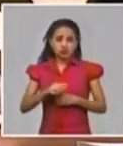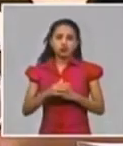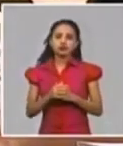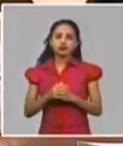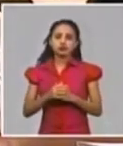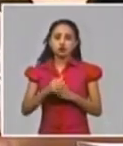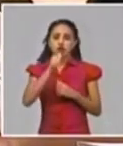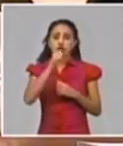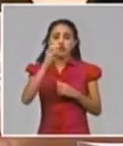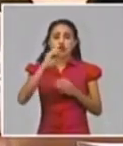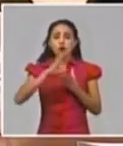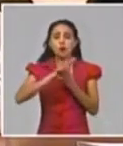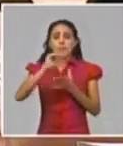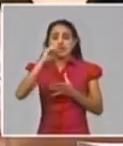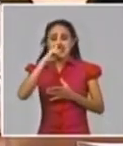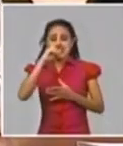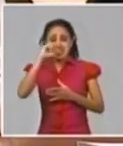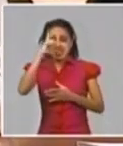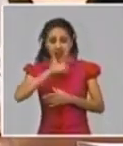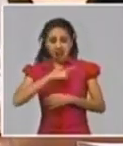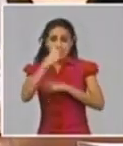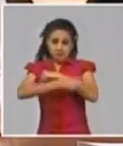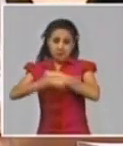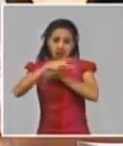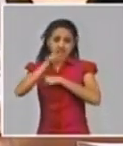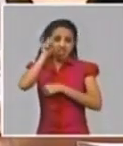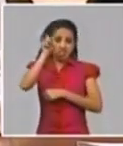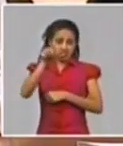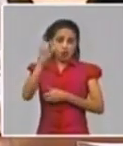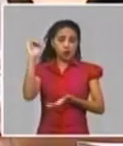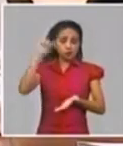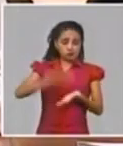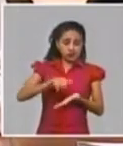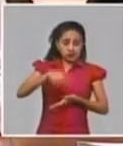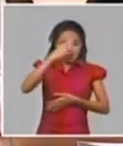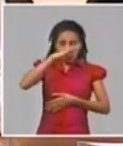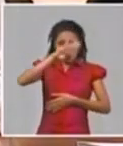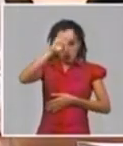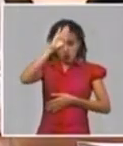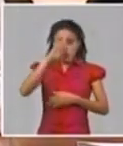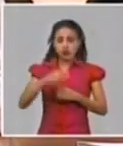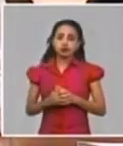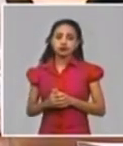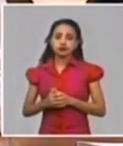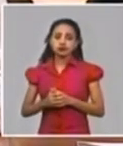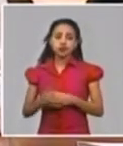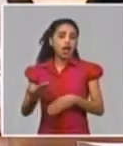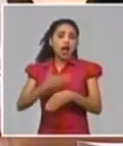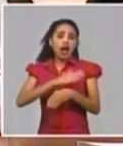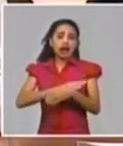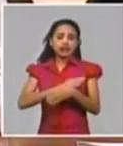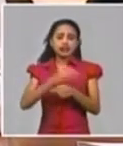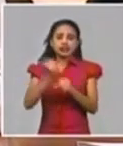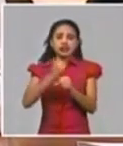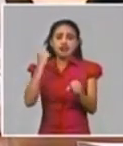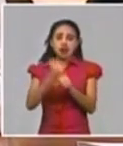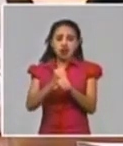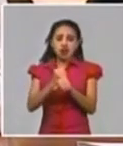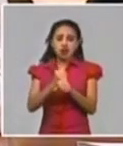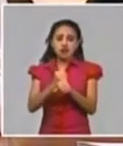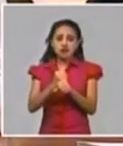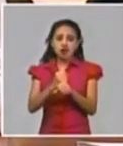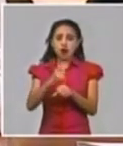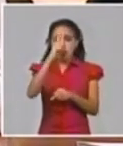un licenciado en enfermería del Hospital Hermanos Mejegra. falleció de un infarto vivo